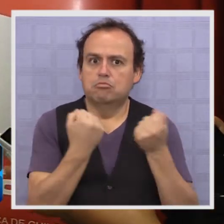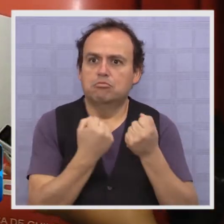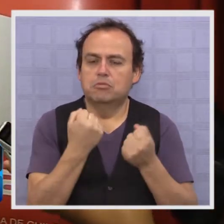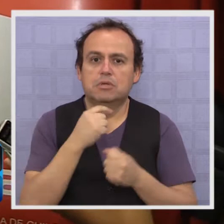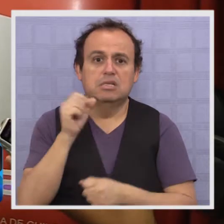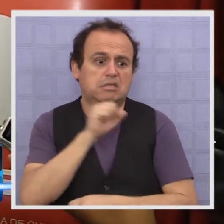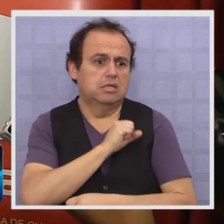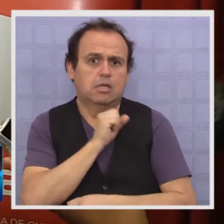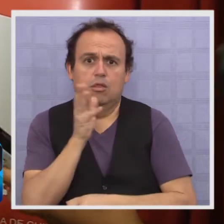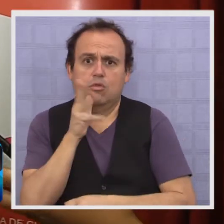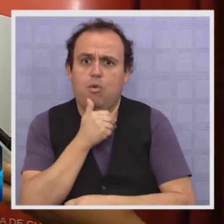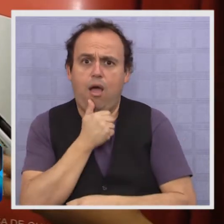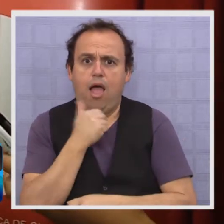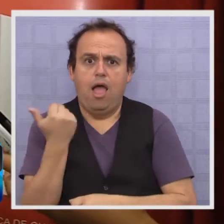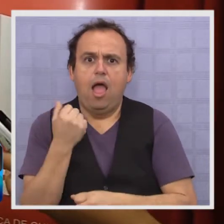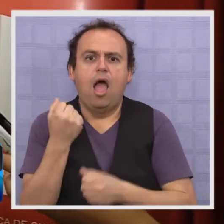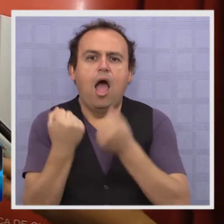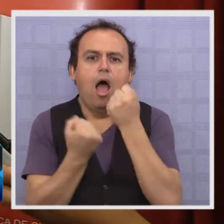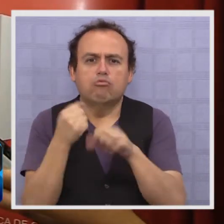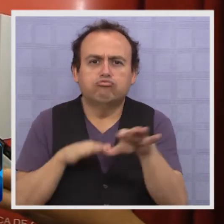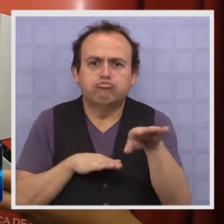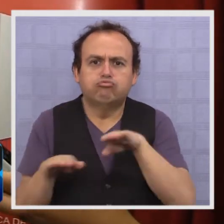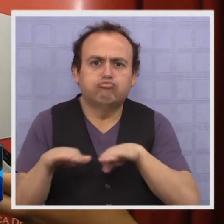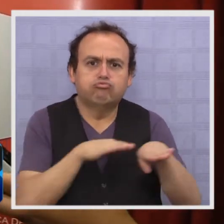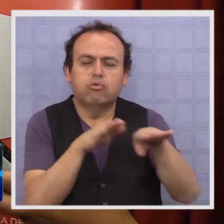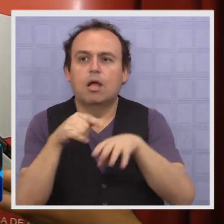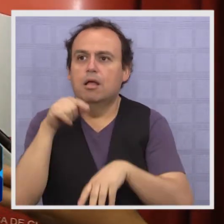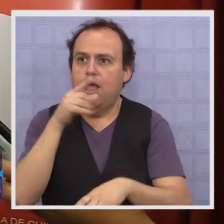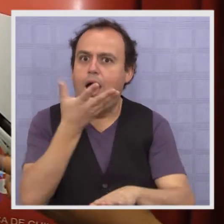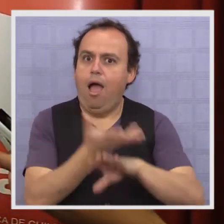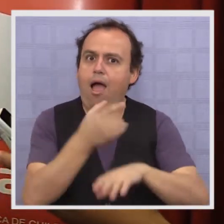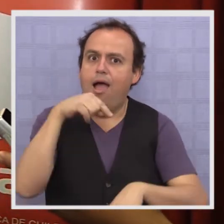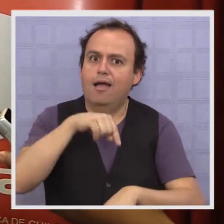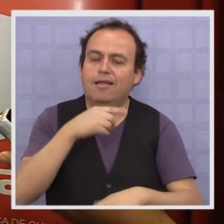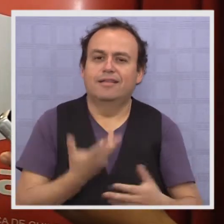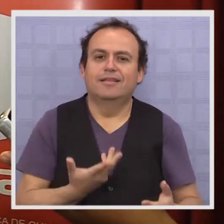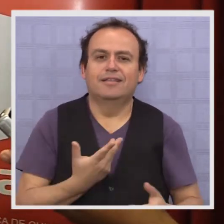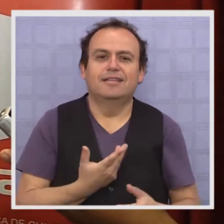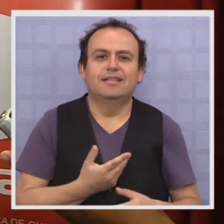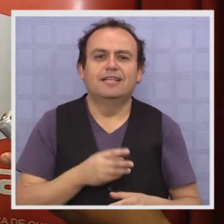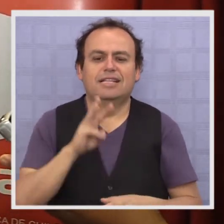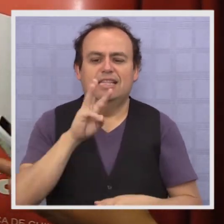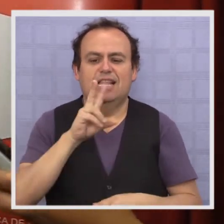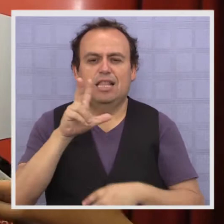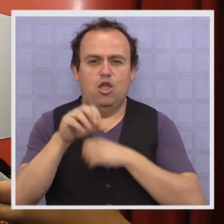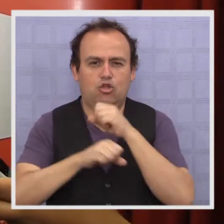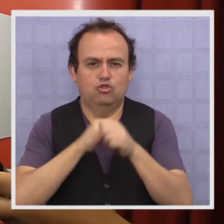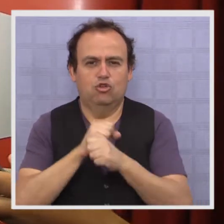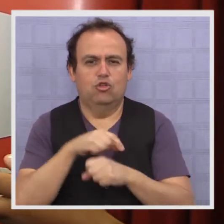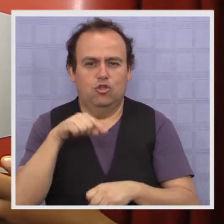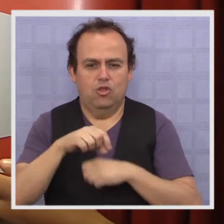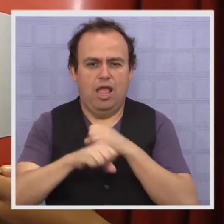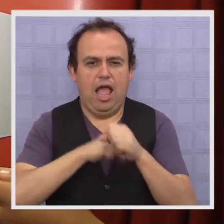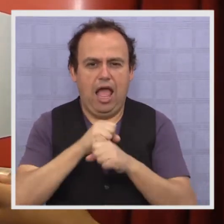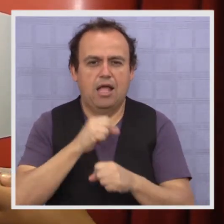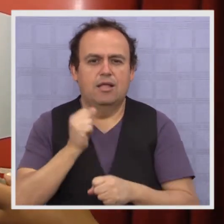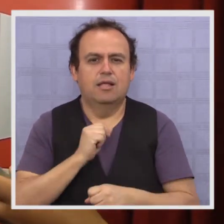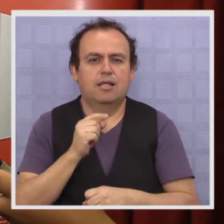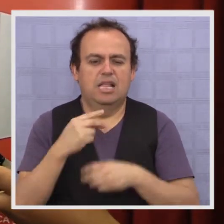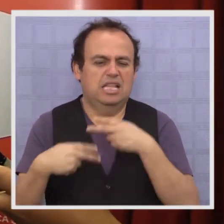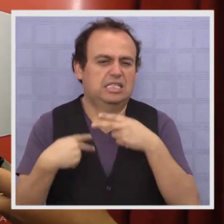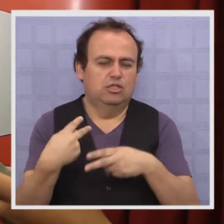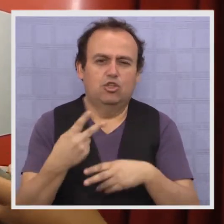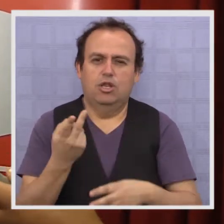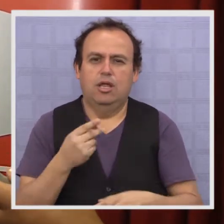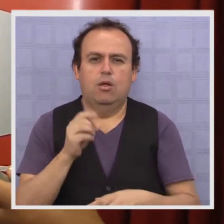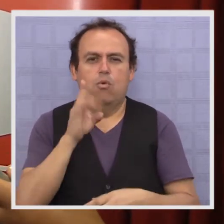este autódromo. Para celebrar un poco, estamos ya en 38 años de carrera deportiva. Este año fui el único piloto en la historia en participar en la